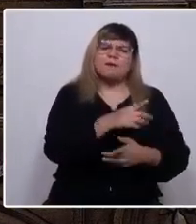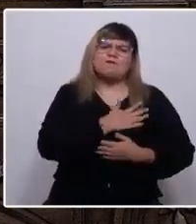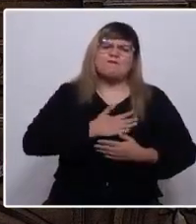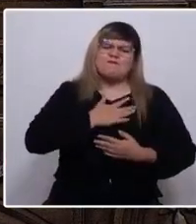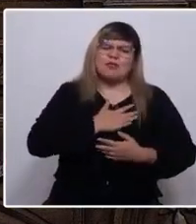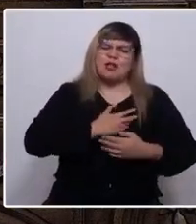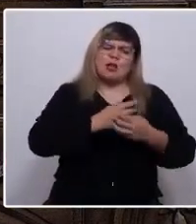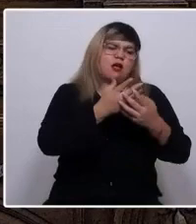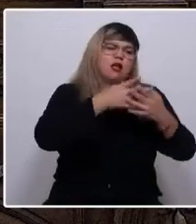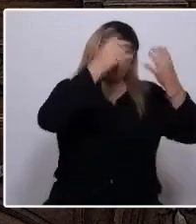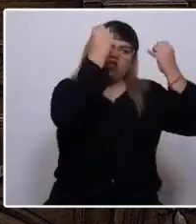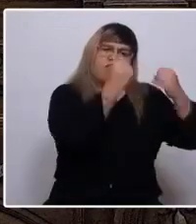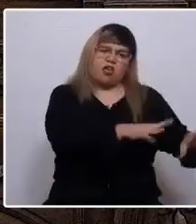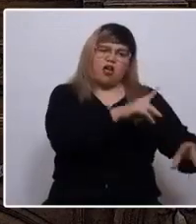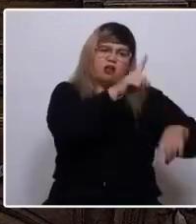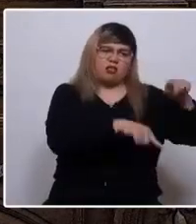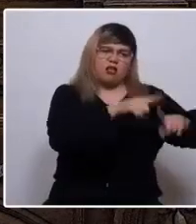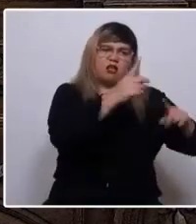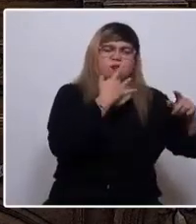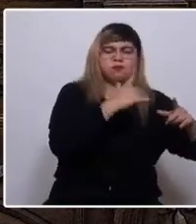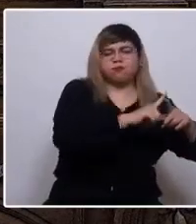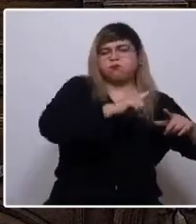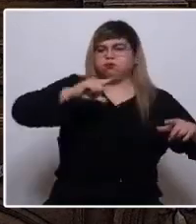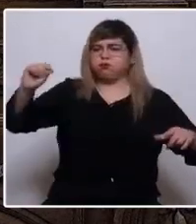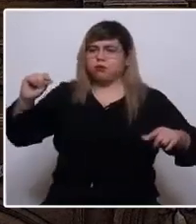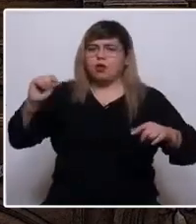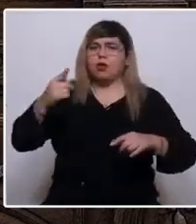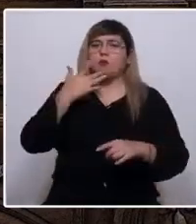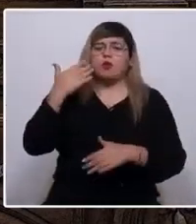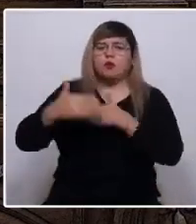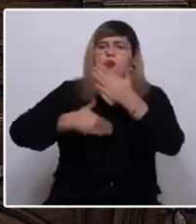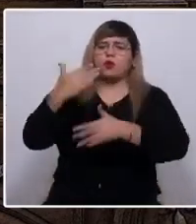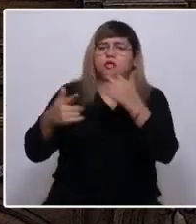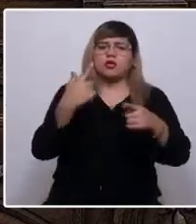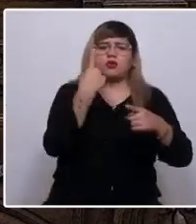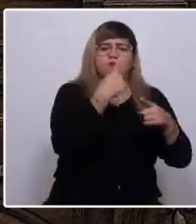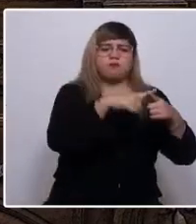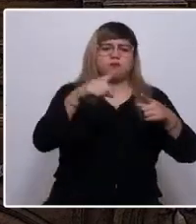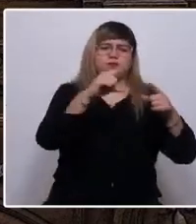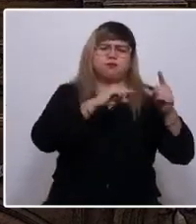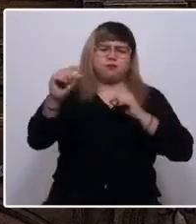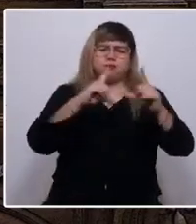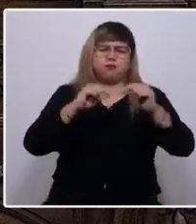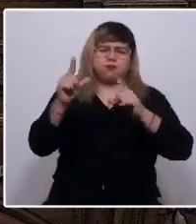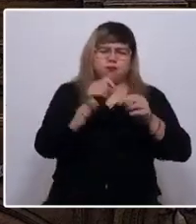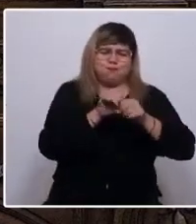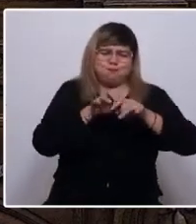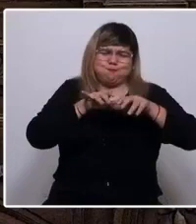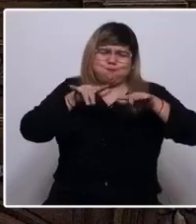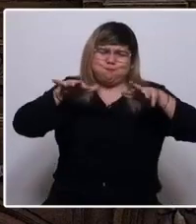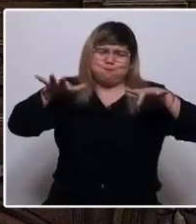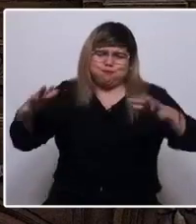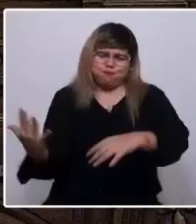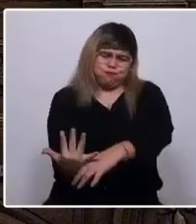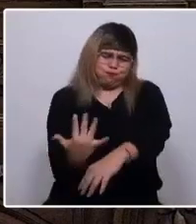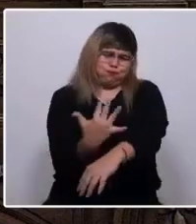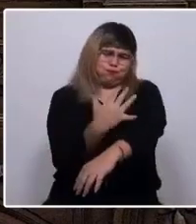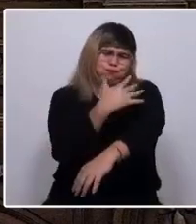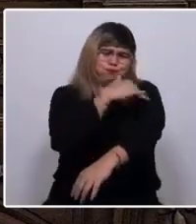abandonar su territorio, como consecuencia de un proceso migratorio masivo, inédito y desbordado,